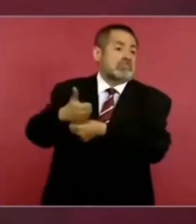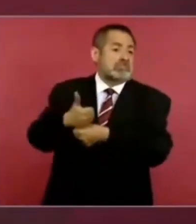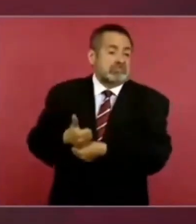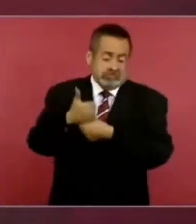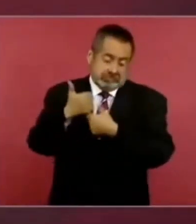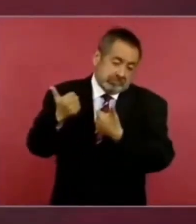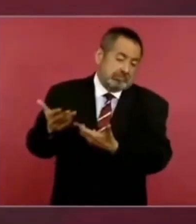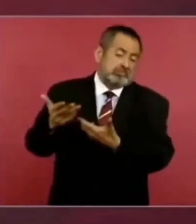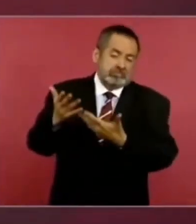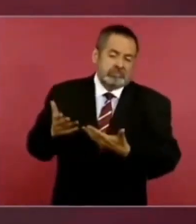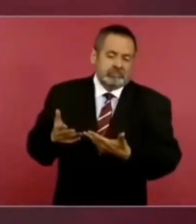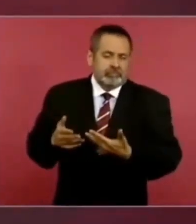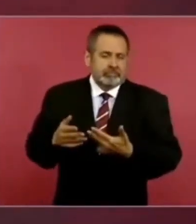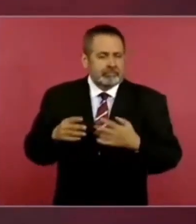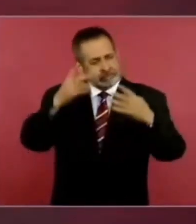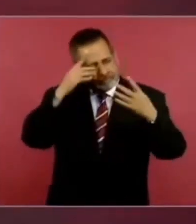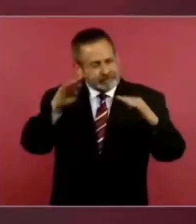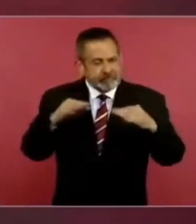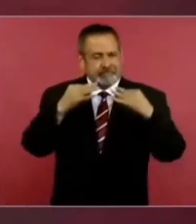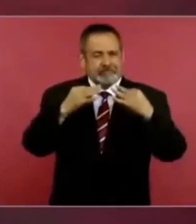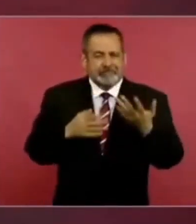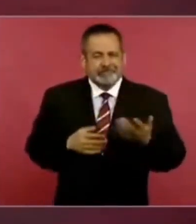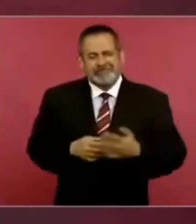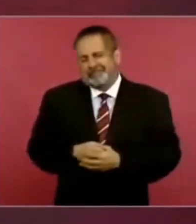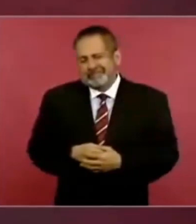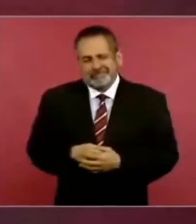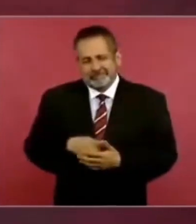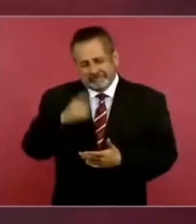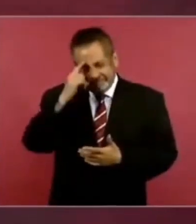de rating,